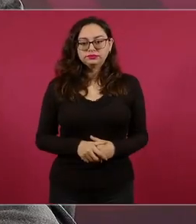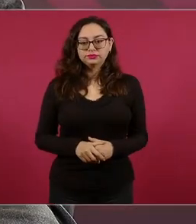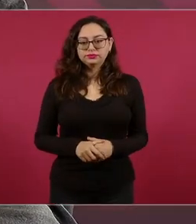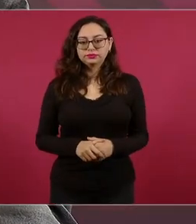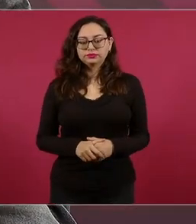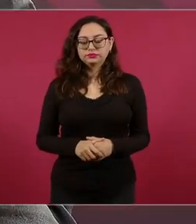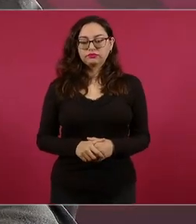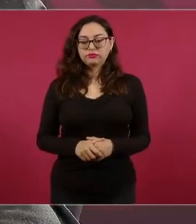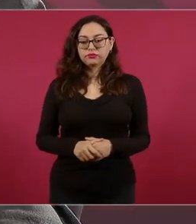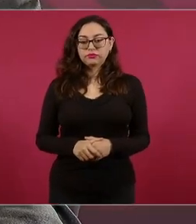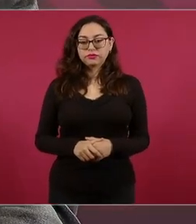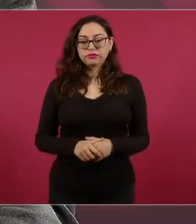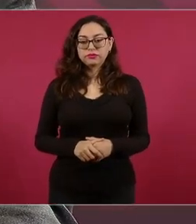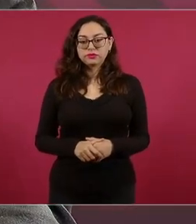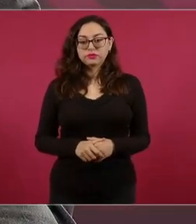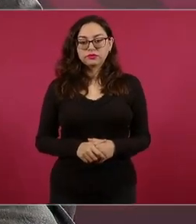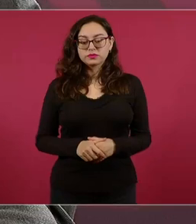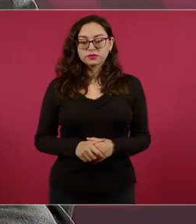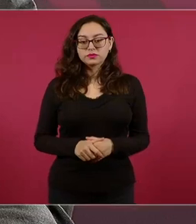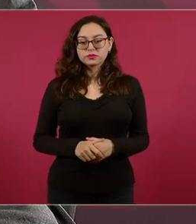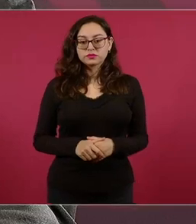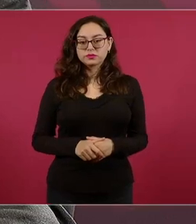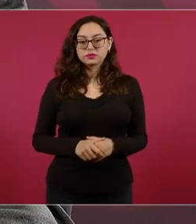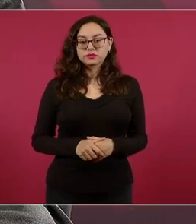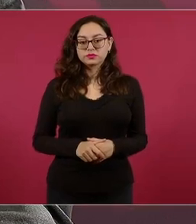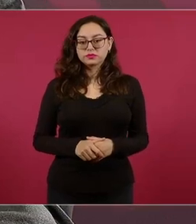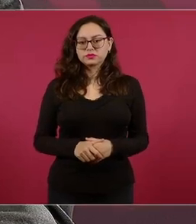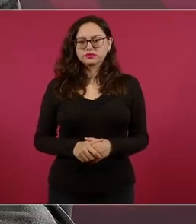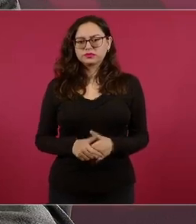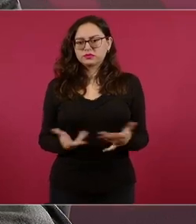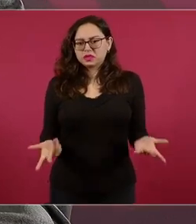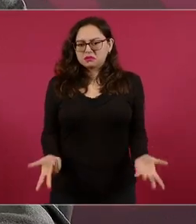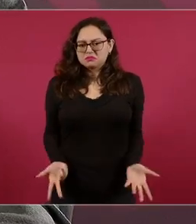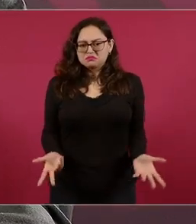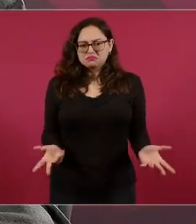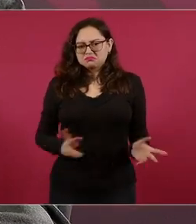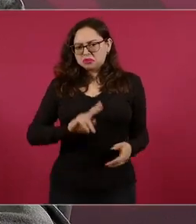porque cómo se elige a los presidentes municipales,